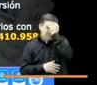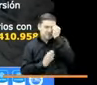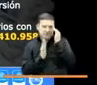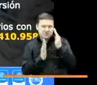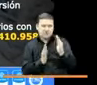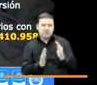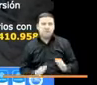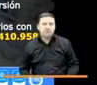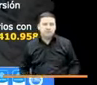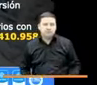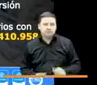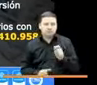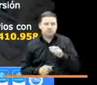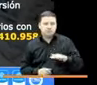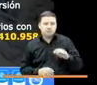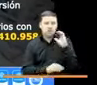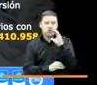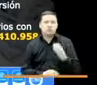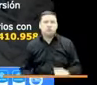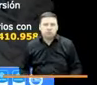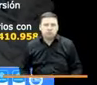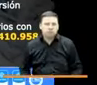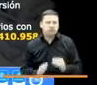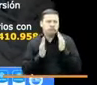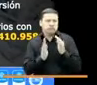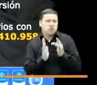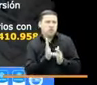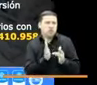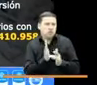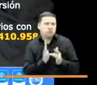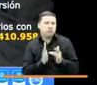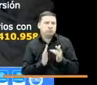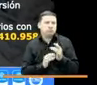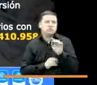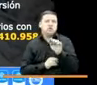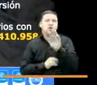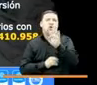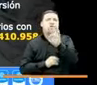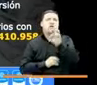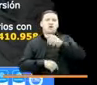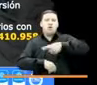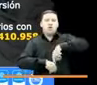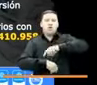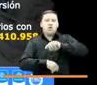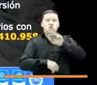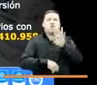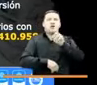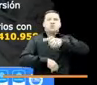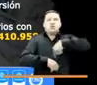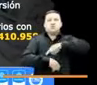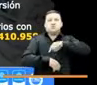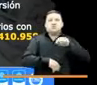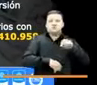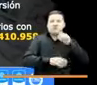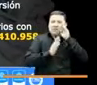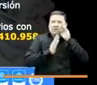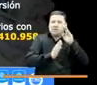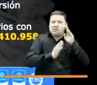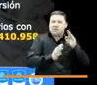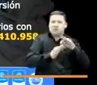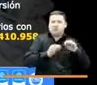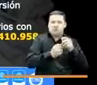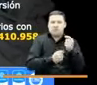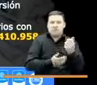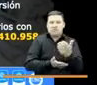humanitario en el territorio colombiano. Atendemos las emergencias en menos de 48 horas y por eso nos permitió hacer atenciones tanto en